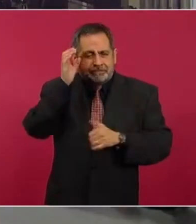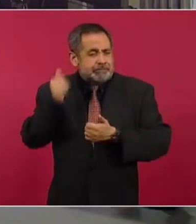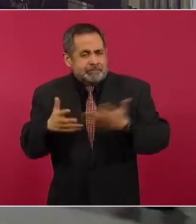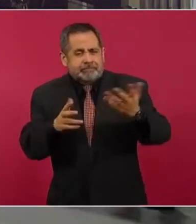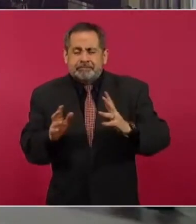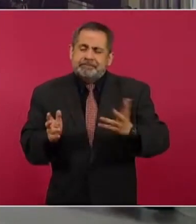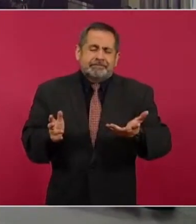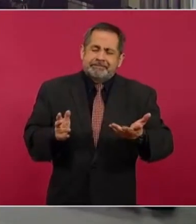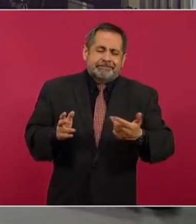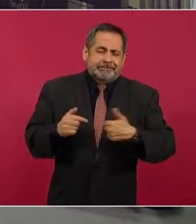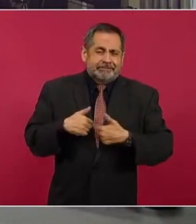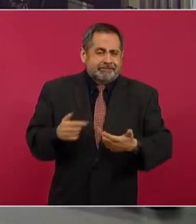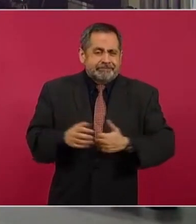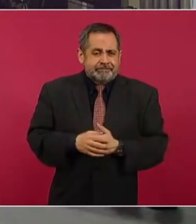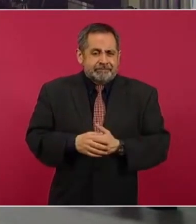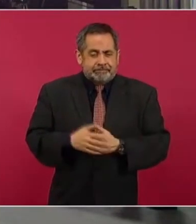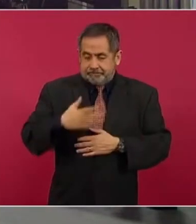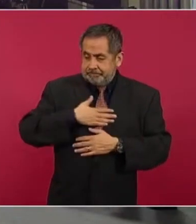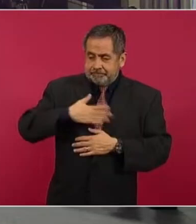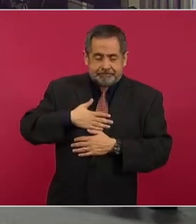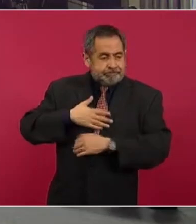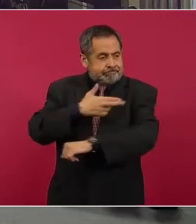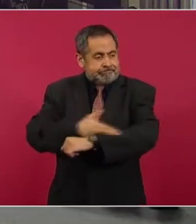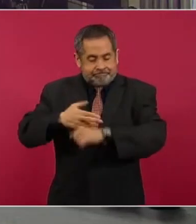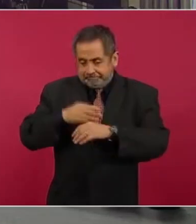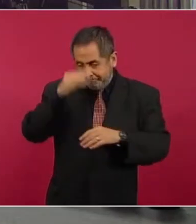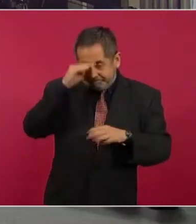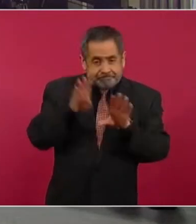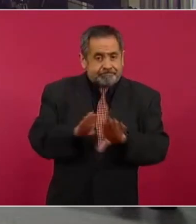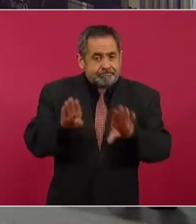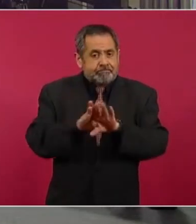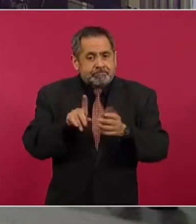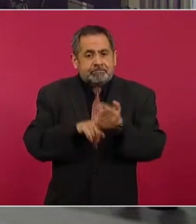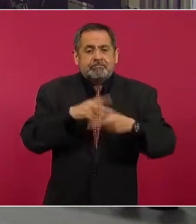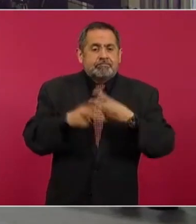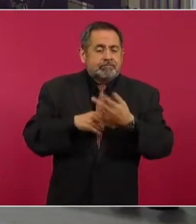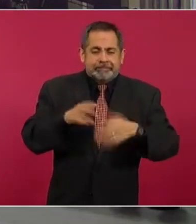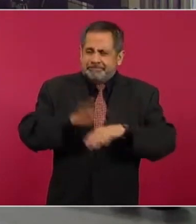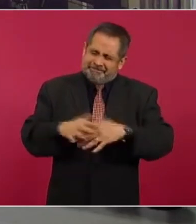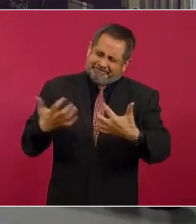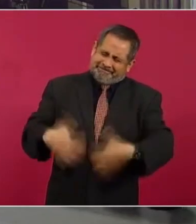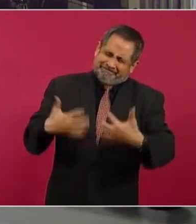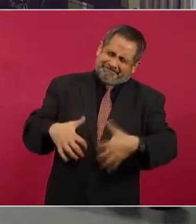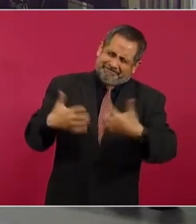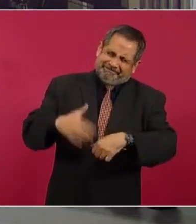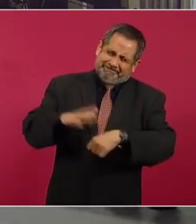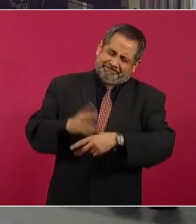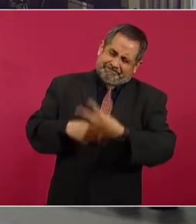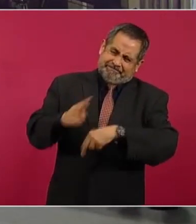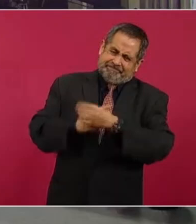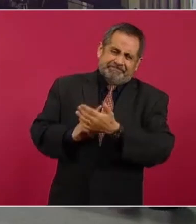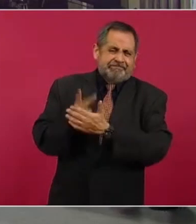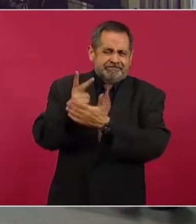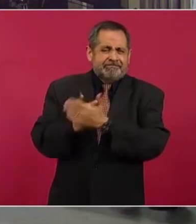nosotros que resolver producir más en nuestras